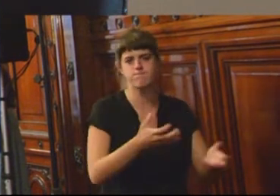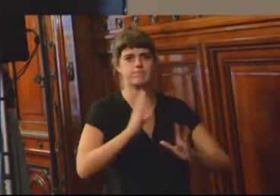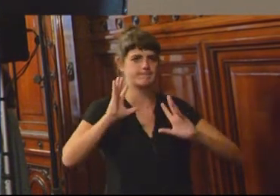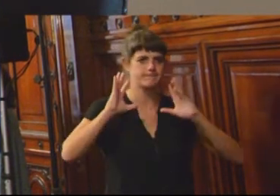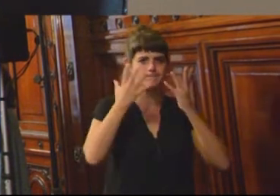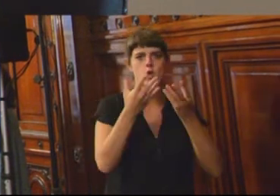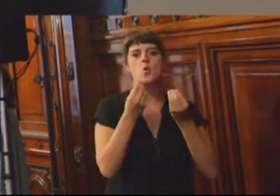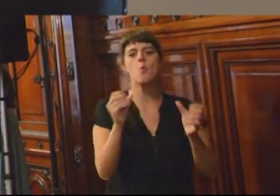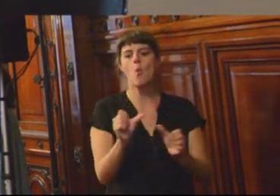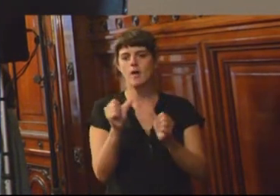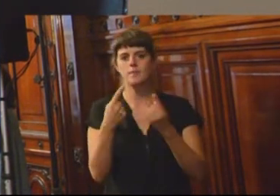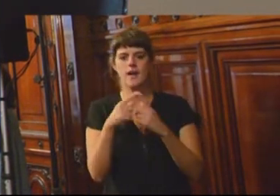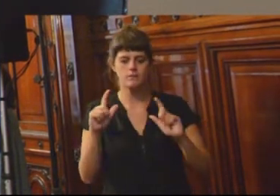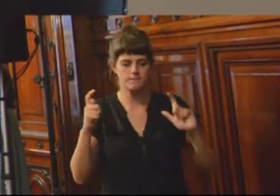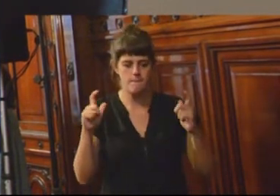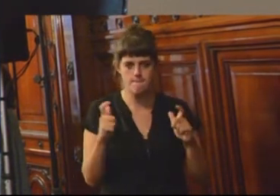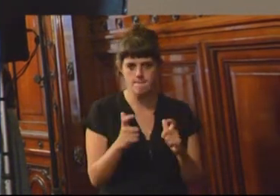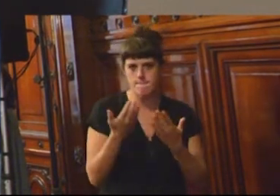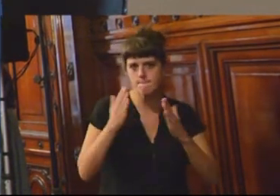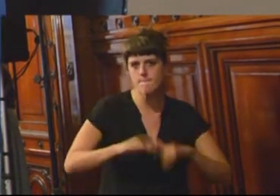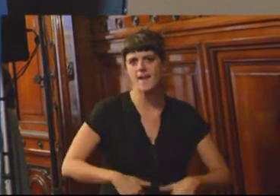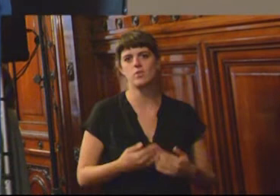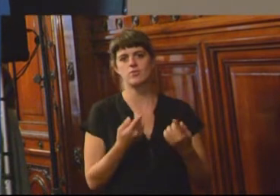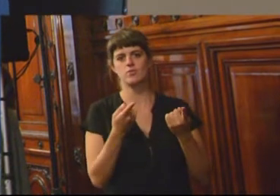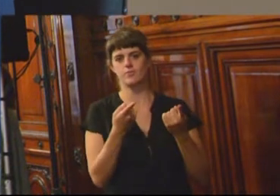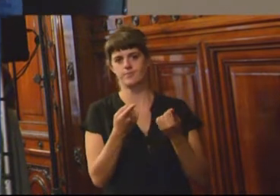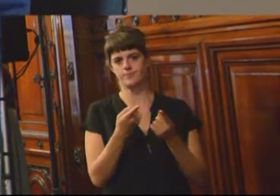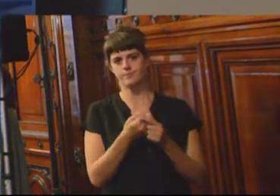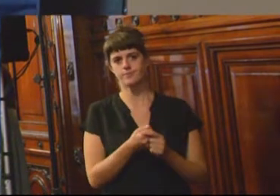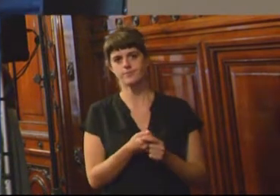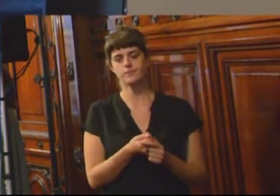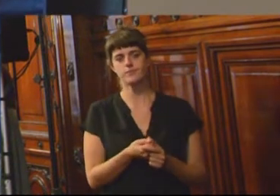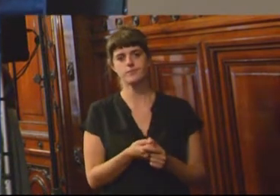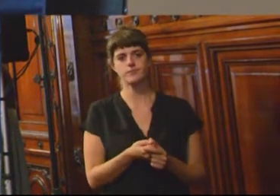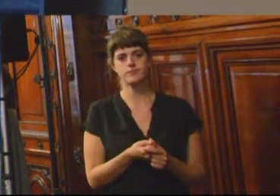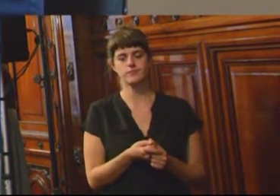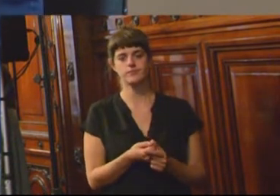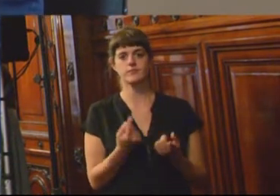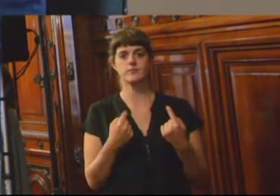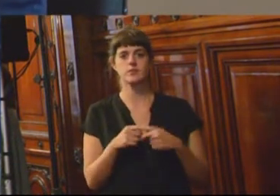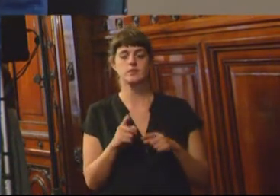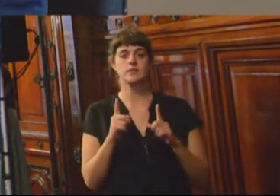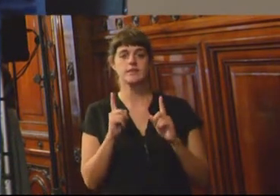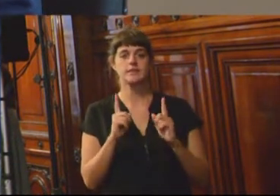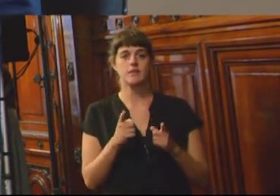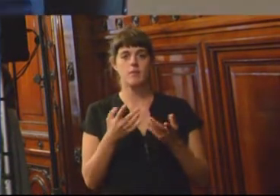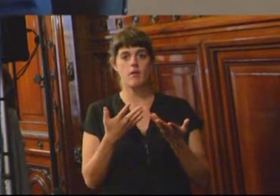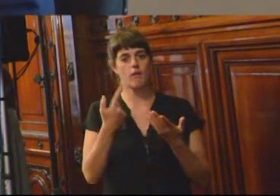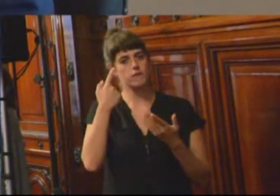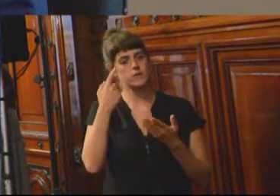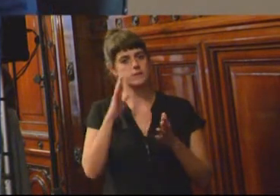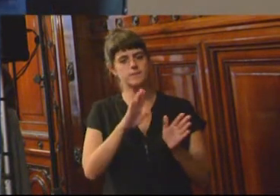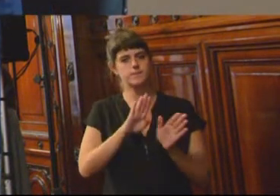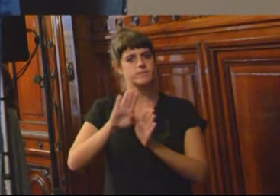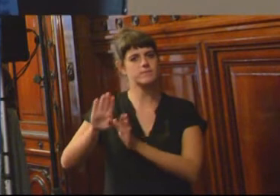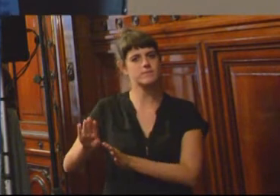reducir la reincidencia. Ahí un poco salir de la lógica, digamos, de